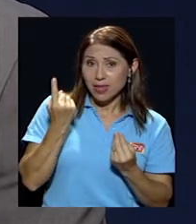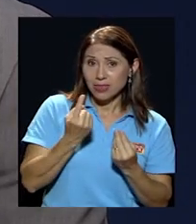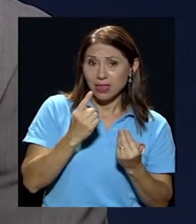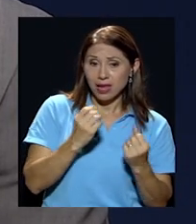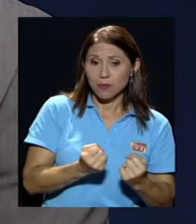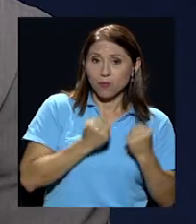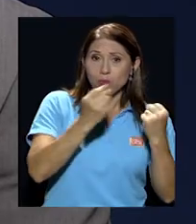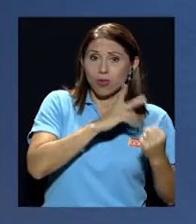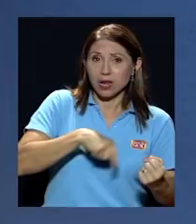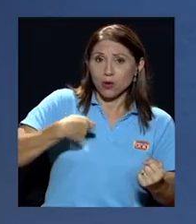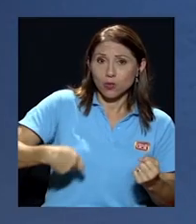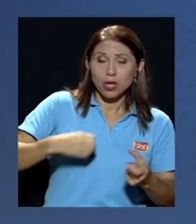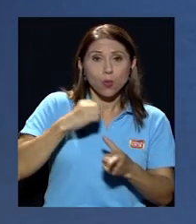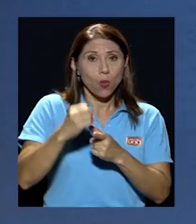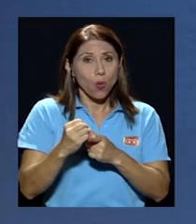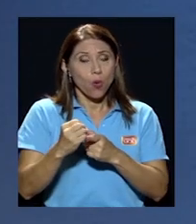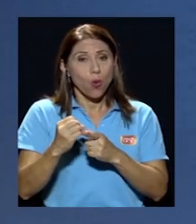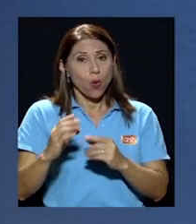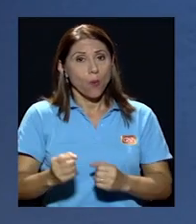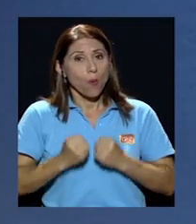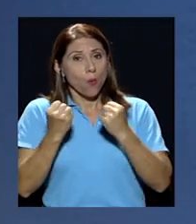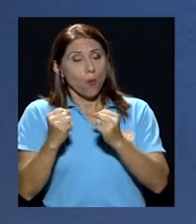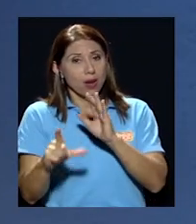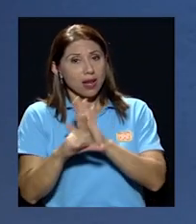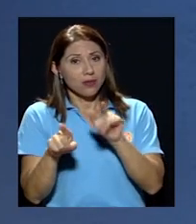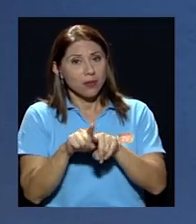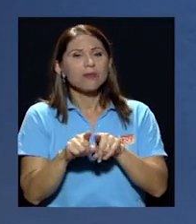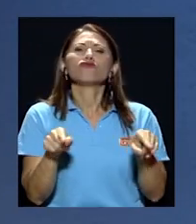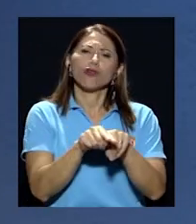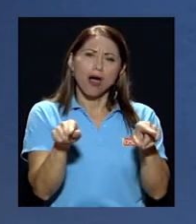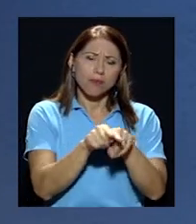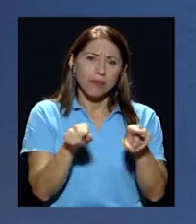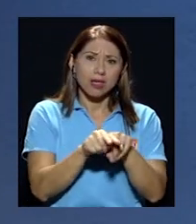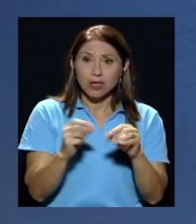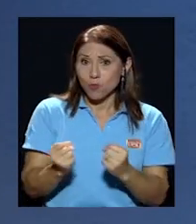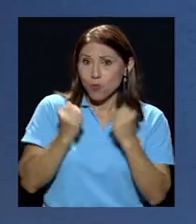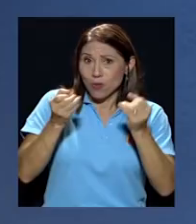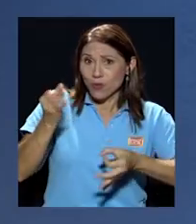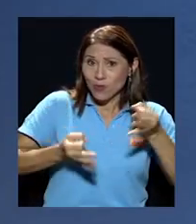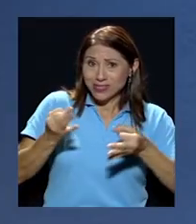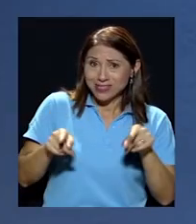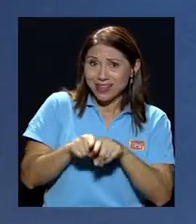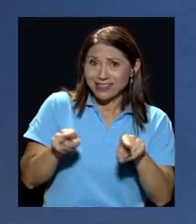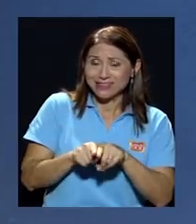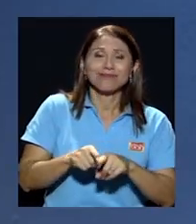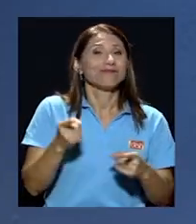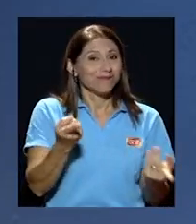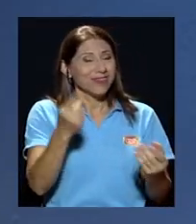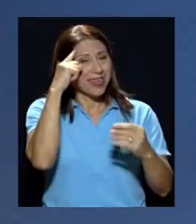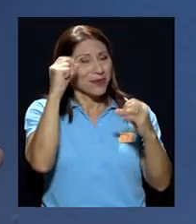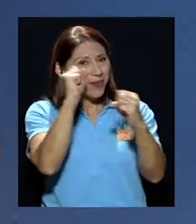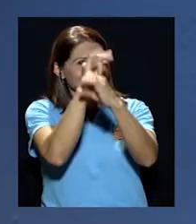legislativo donde queda también porque ahí entonces lo que juegan son otros y el judicial don Oscar imagínese usted